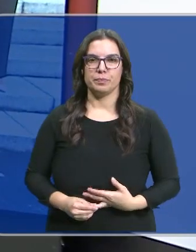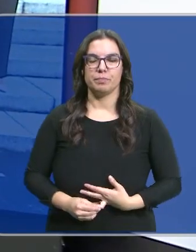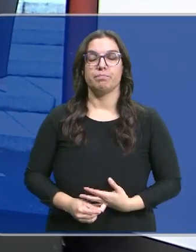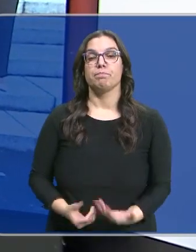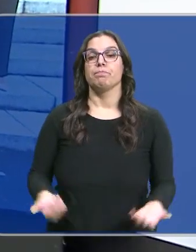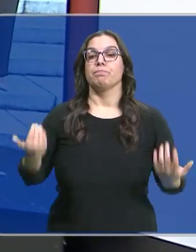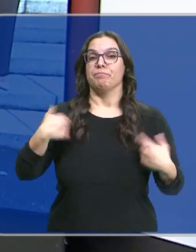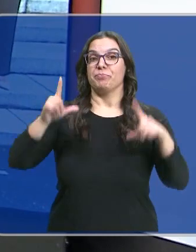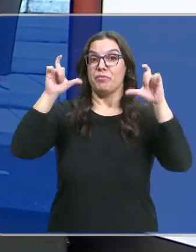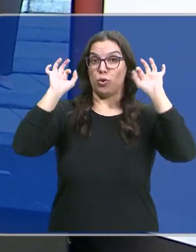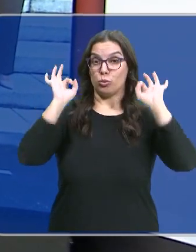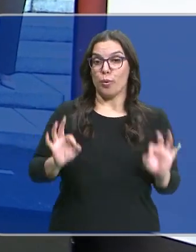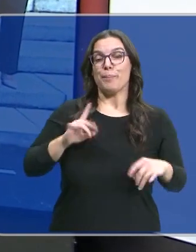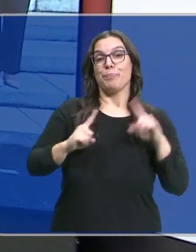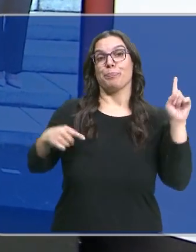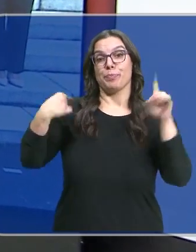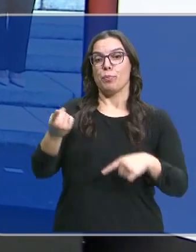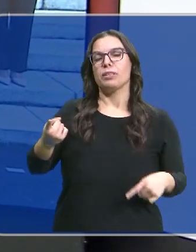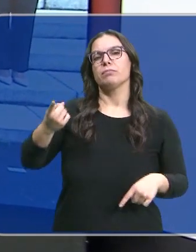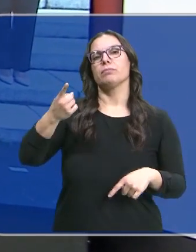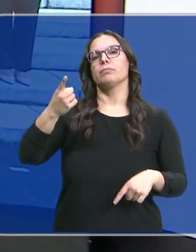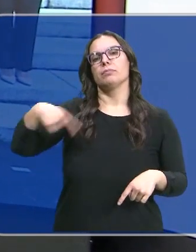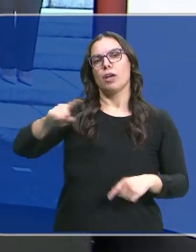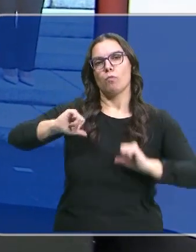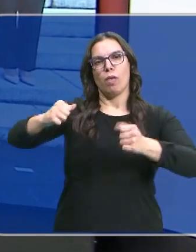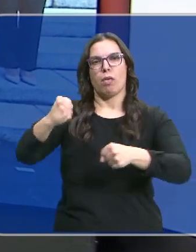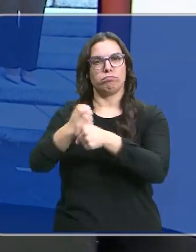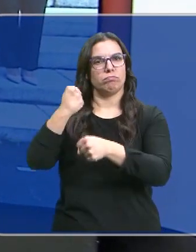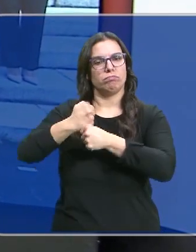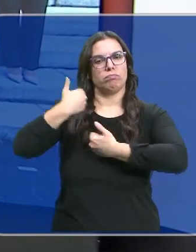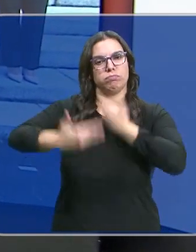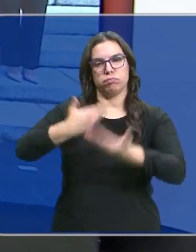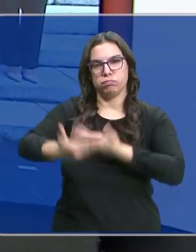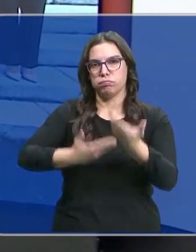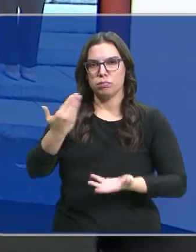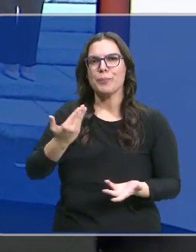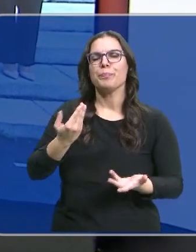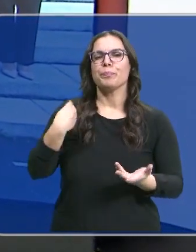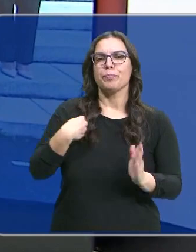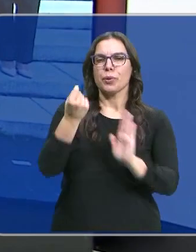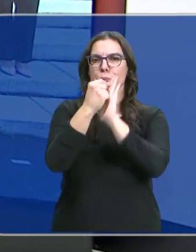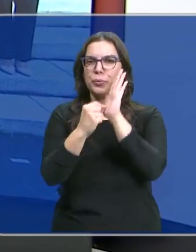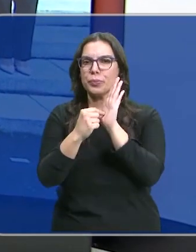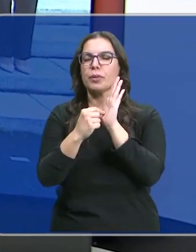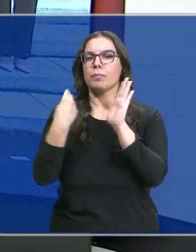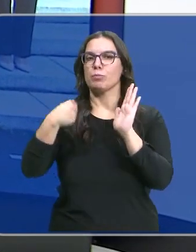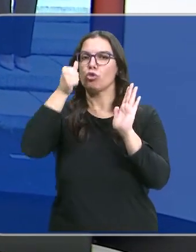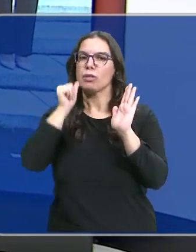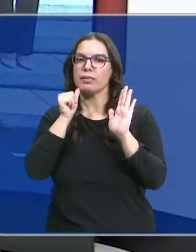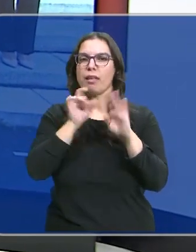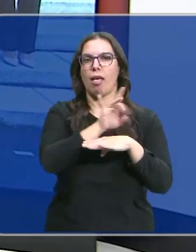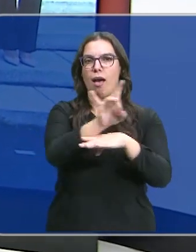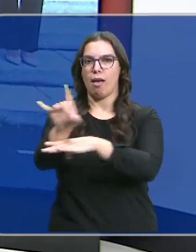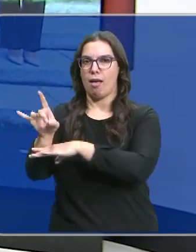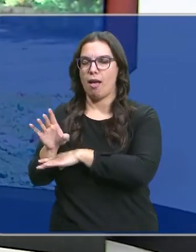Una vez que se han retratado, los integrantes del gobierno se han puesto manos a la obra y lo han hecho con instrucciones que les ha dado Pedro Sánchez por